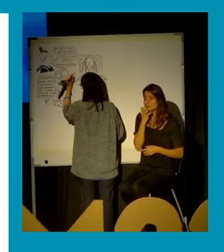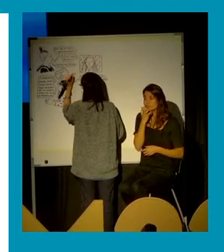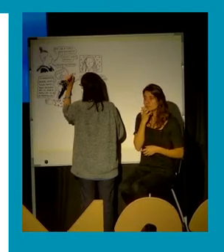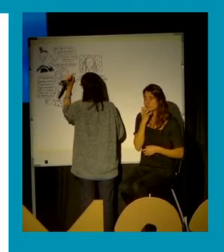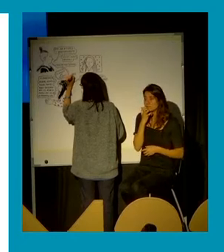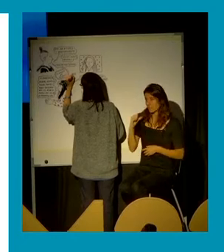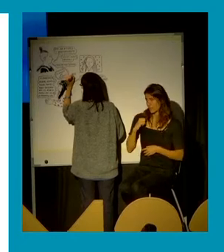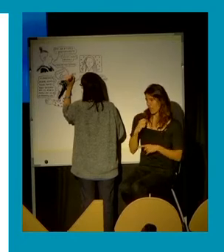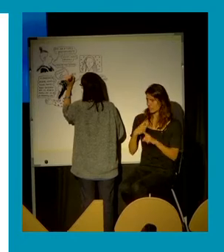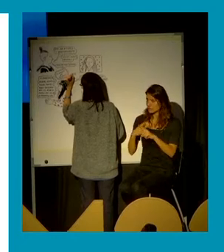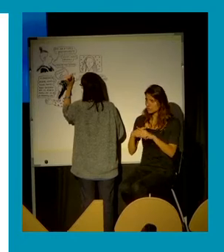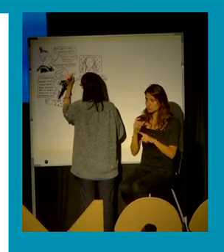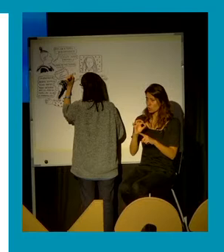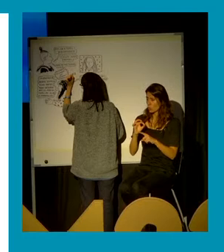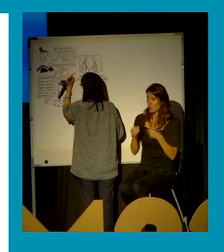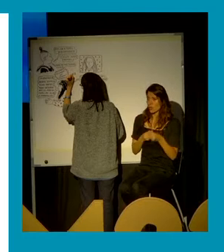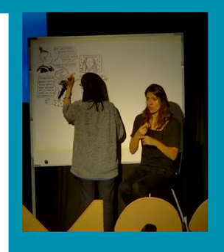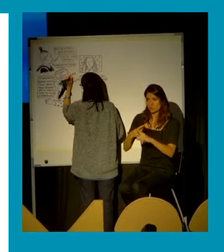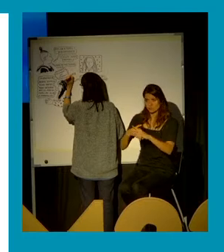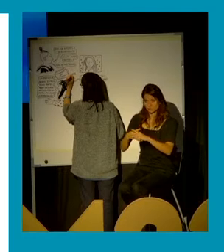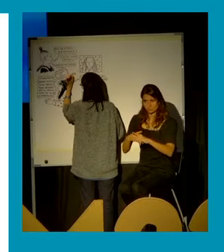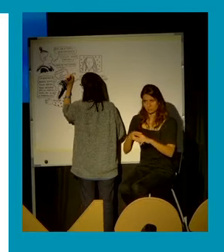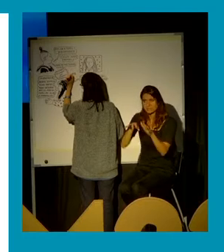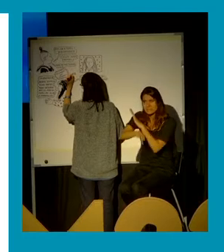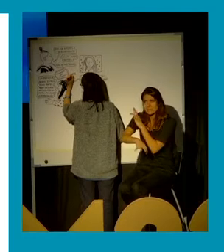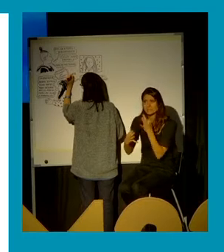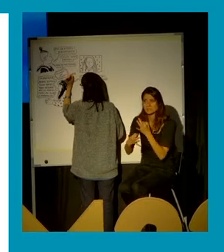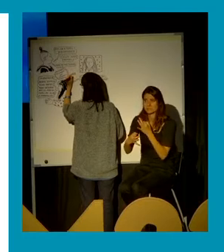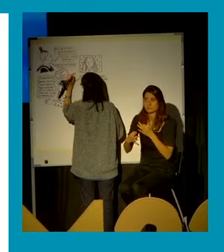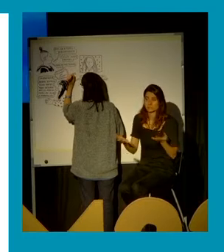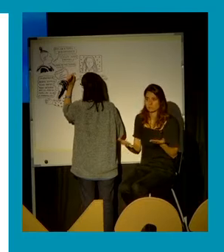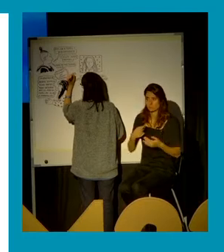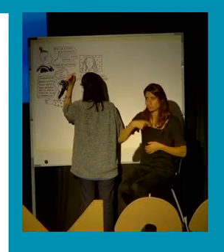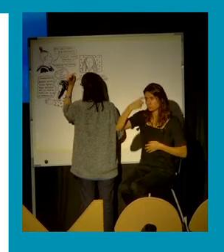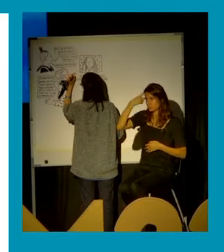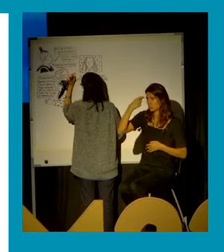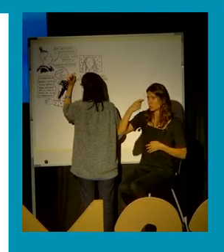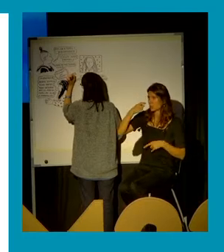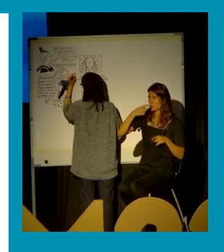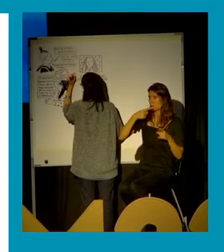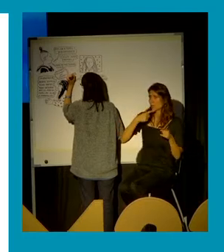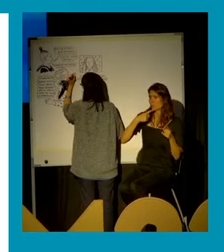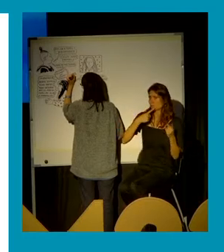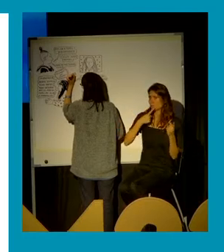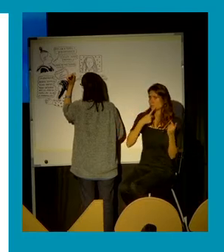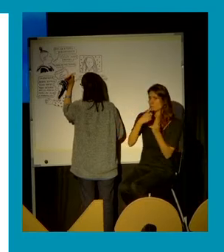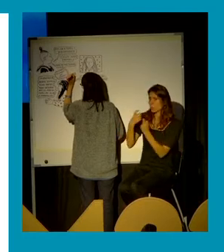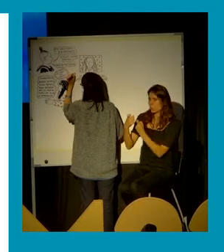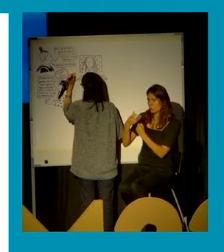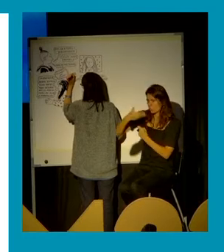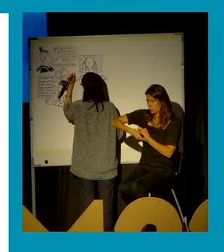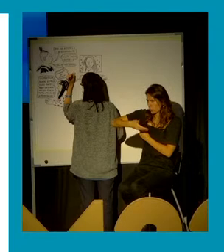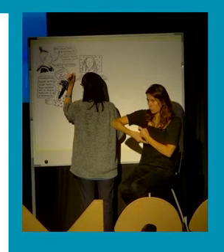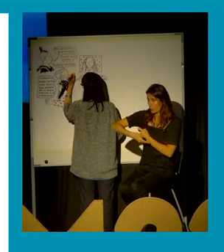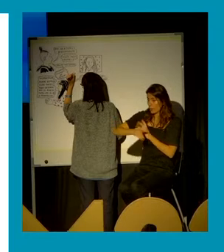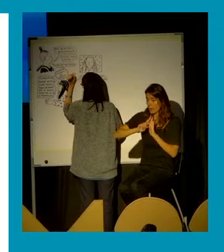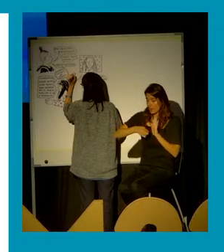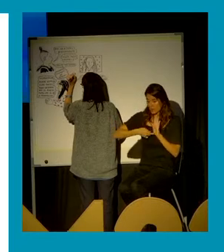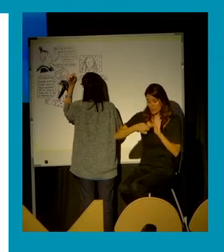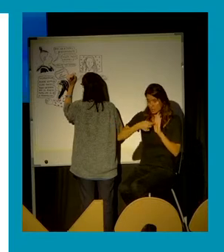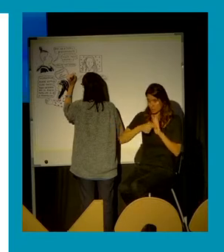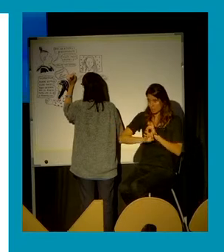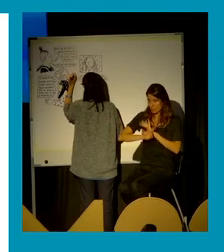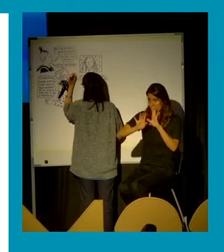Por lo tanto, creo que cuestiones que son muy relevantes, la ley tampoco las ha aclarado ni las ha determinado respecto de qué